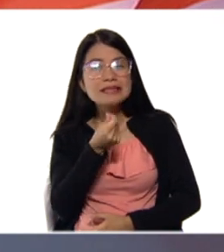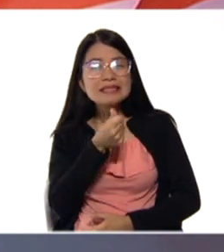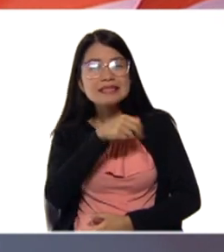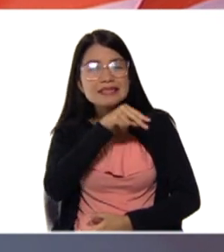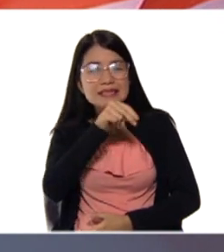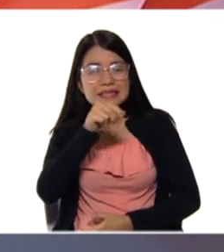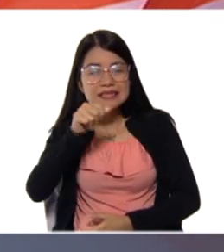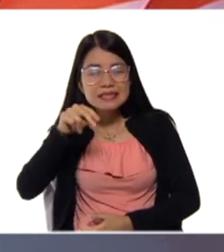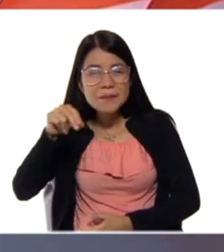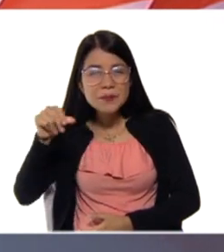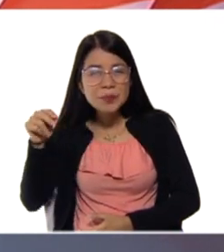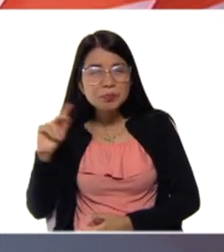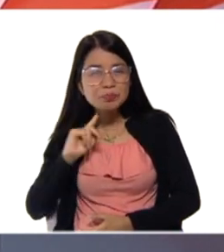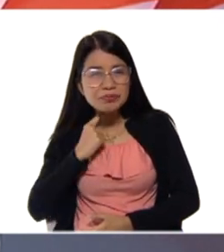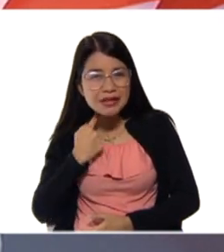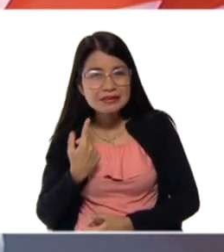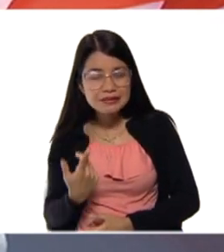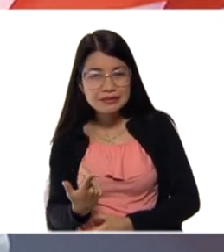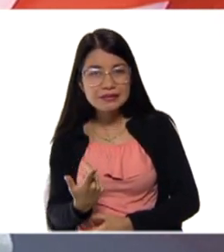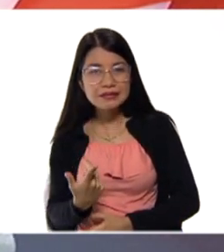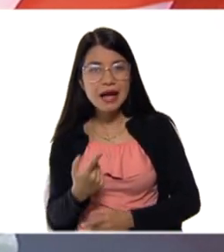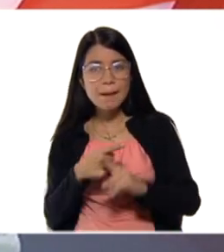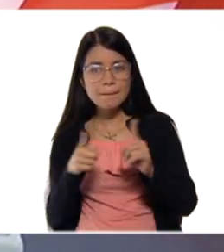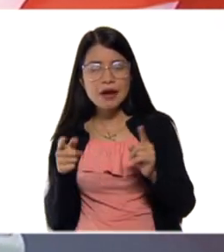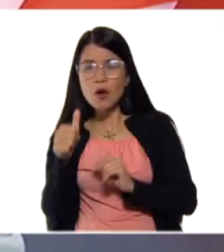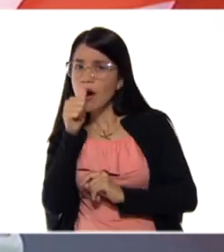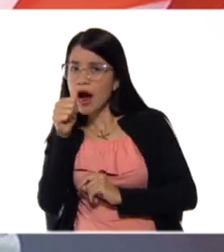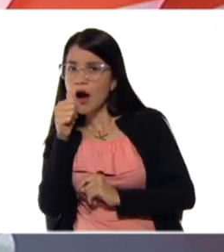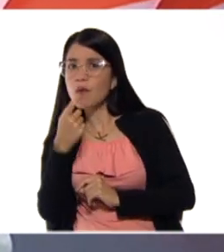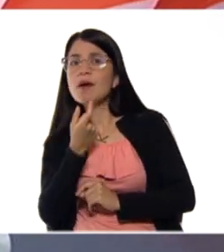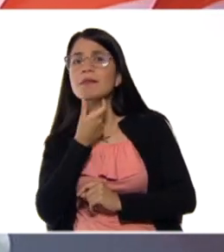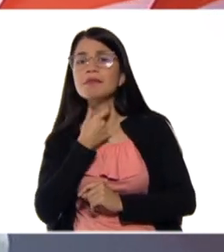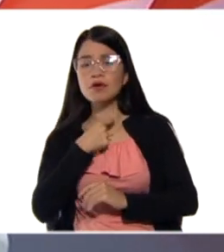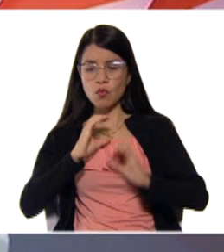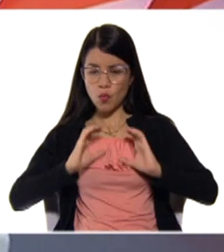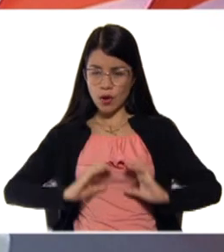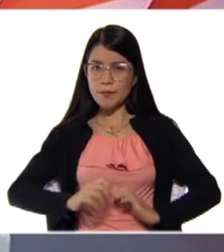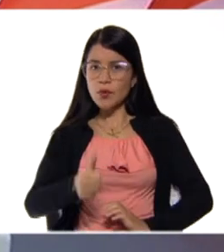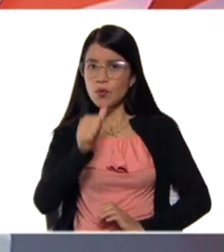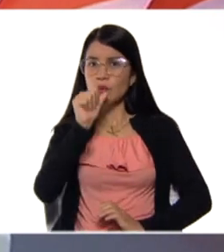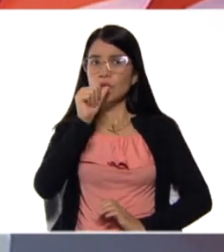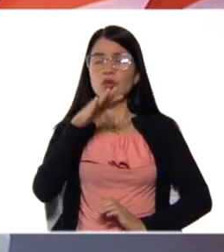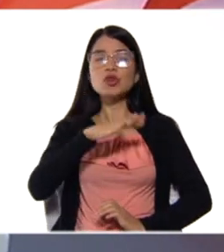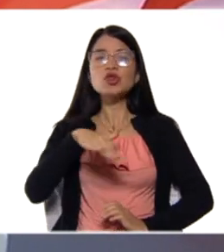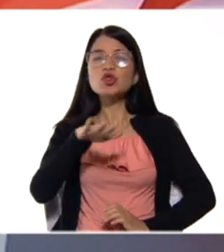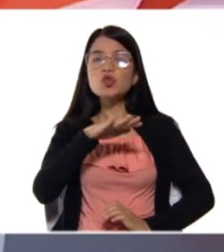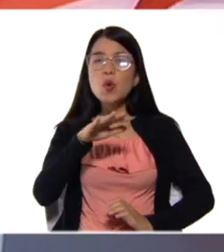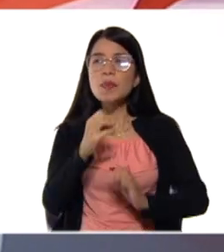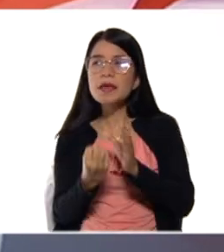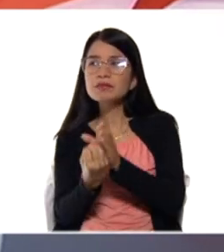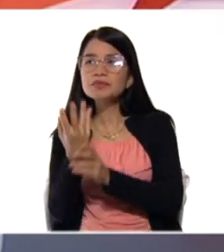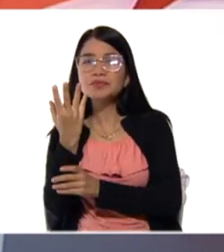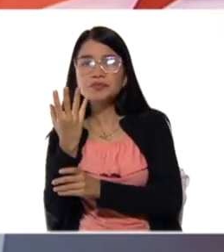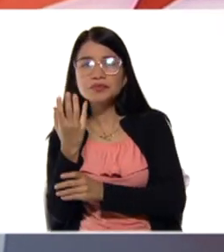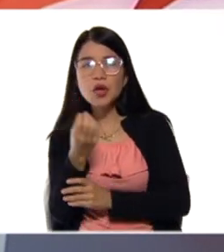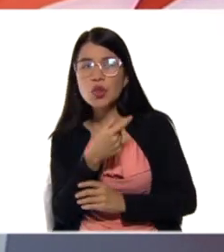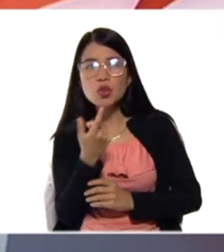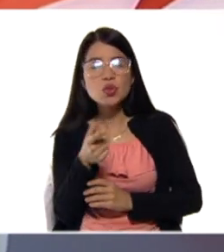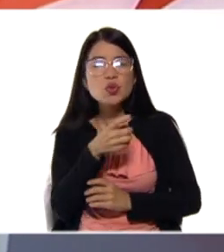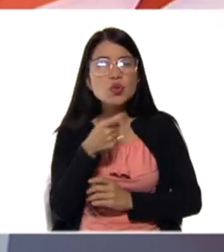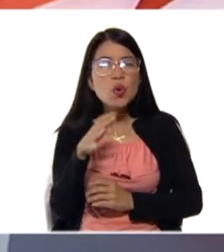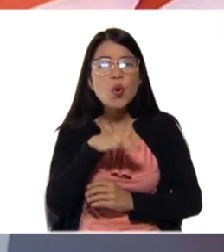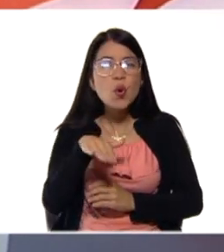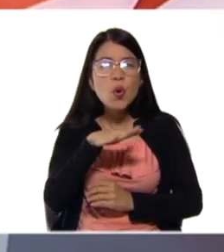que podemos consumir, ¿de dónde viene? ¿Por qué hablamos, por qué es tan